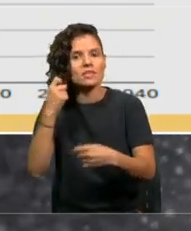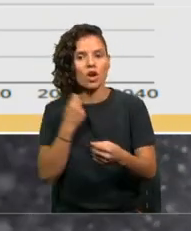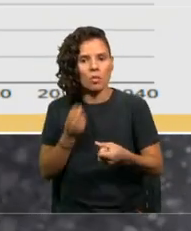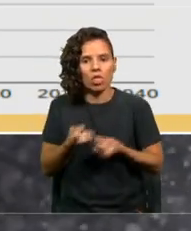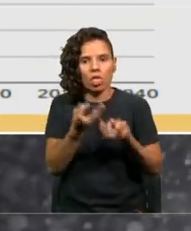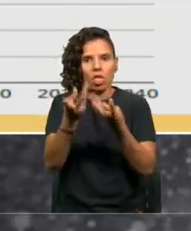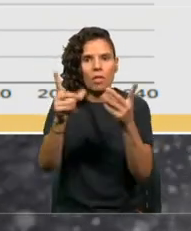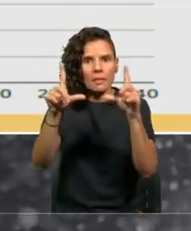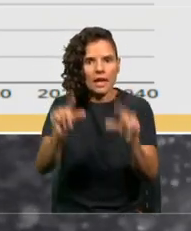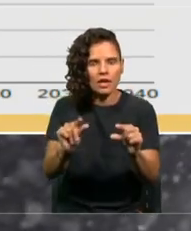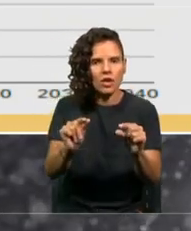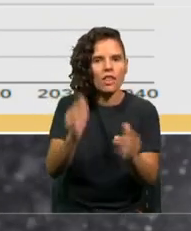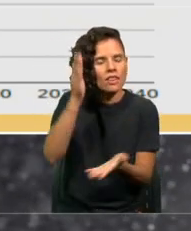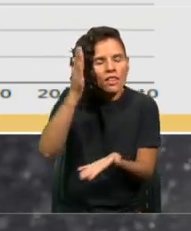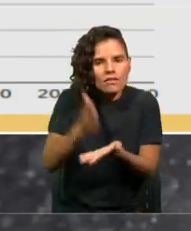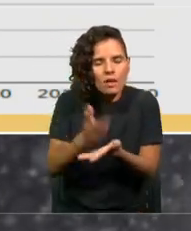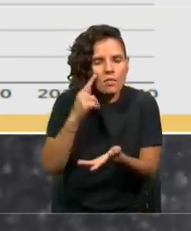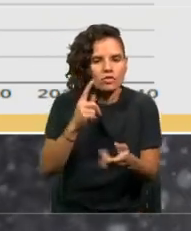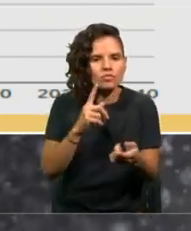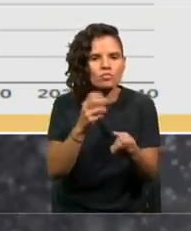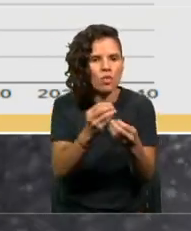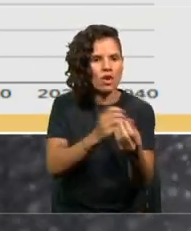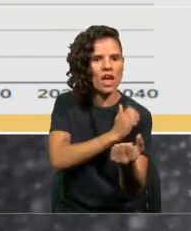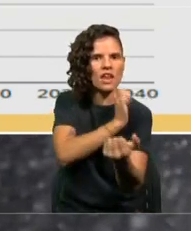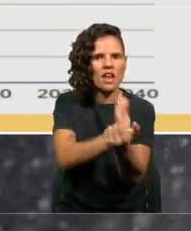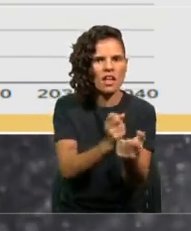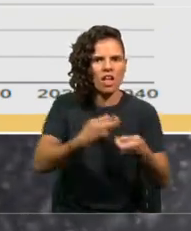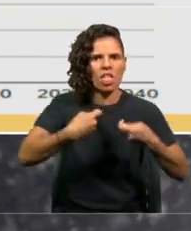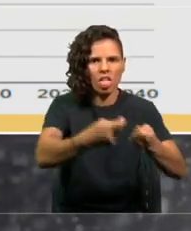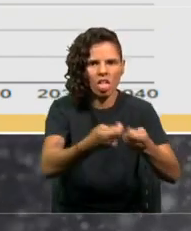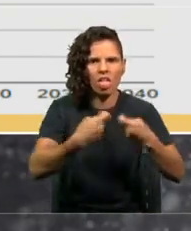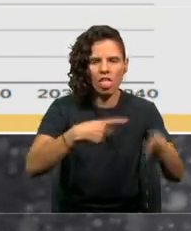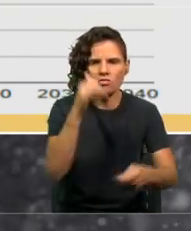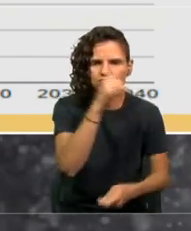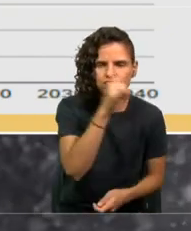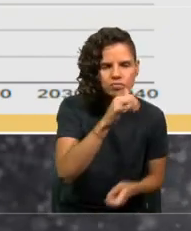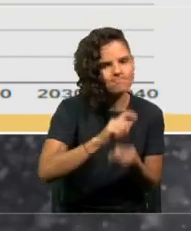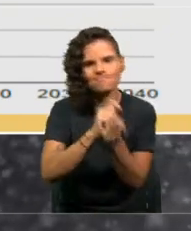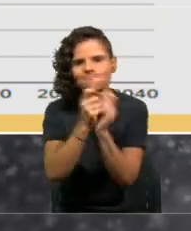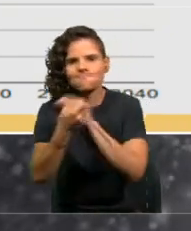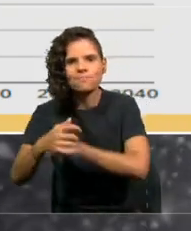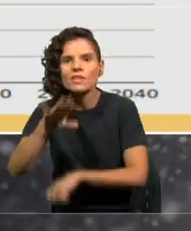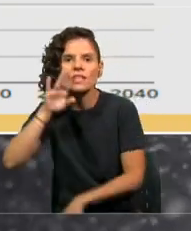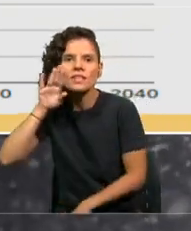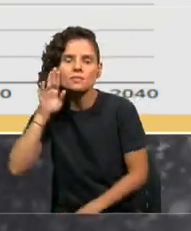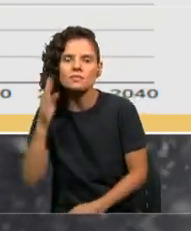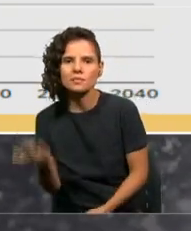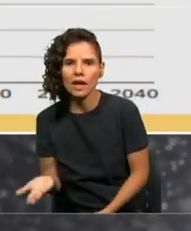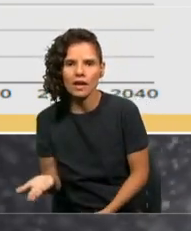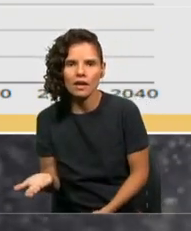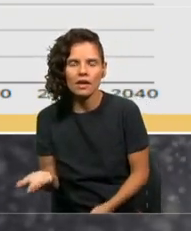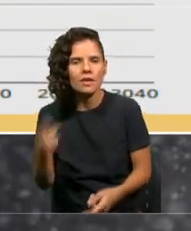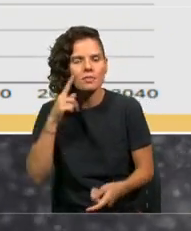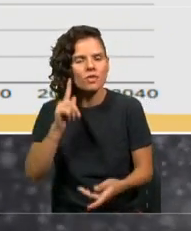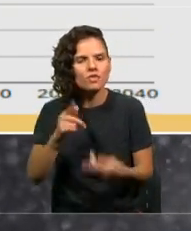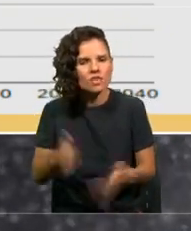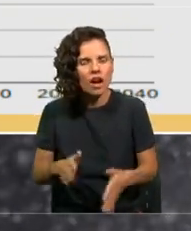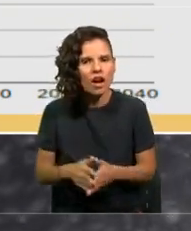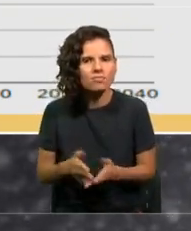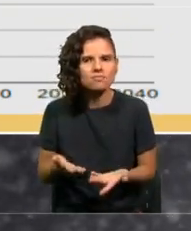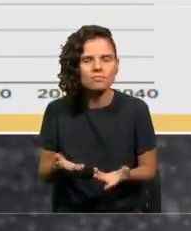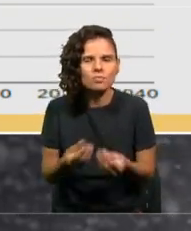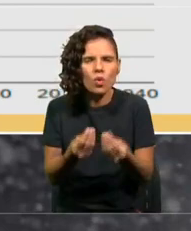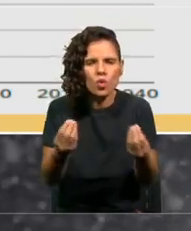pasar de energías contaminantes a energías limpias. Sin embargo, se ha estudiado a fondo